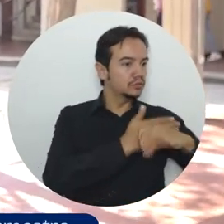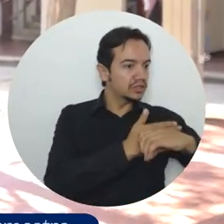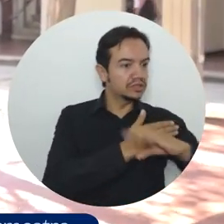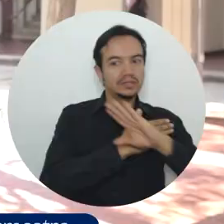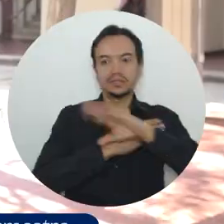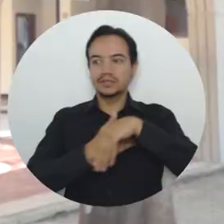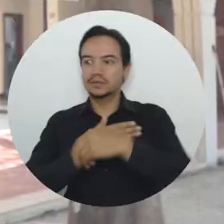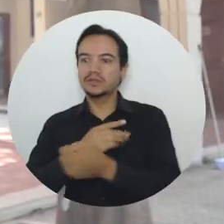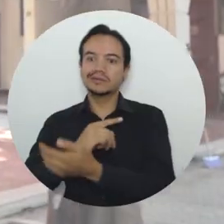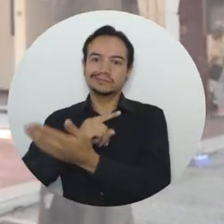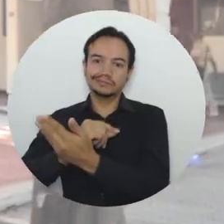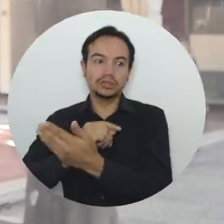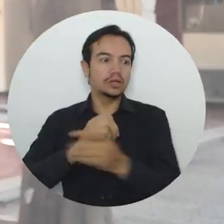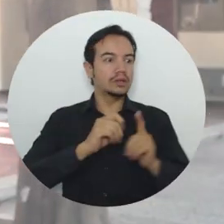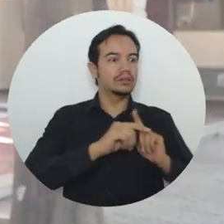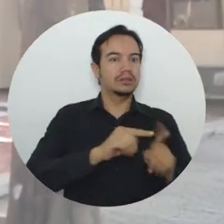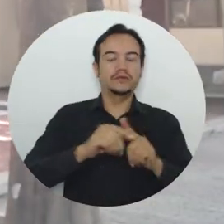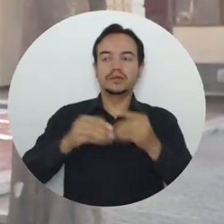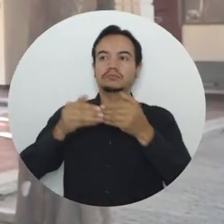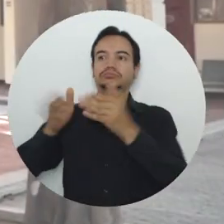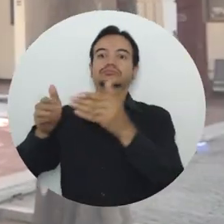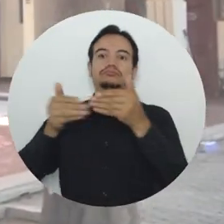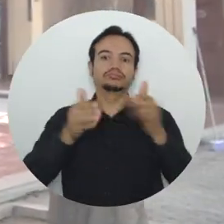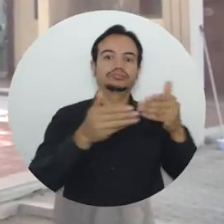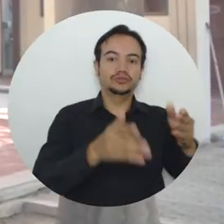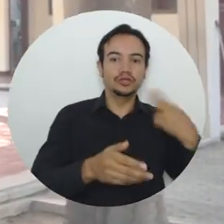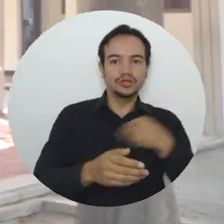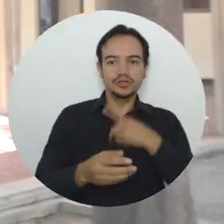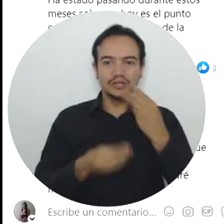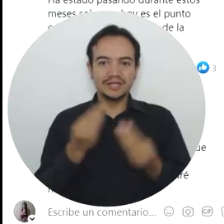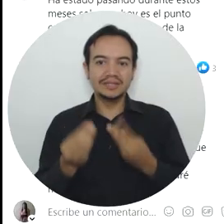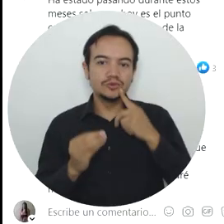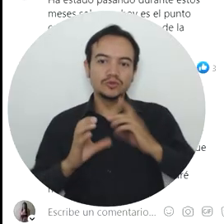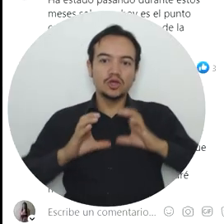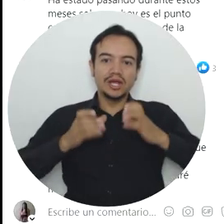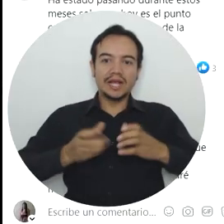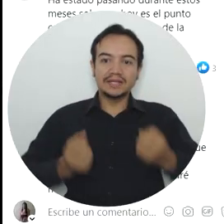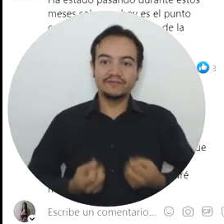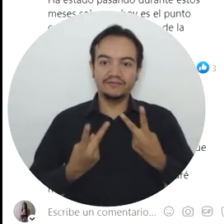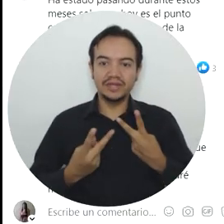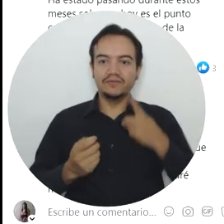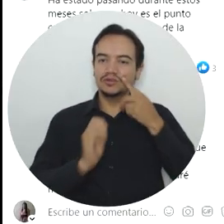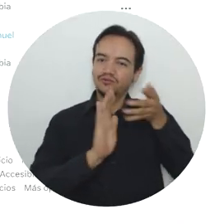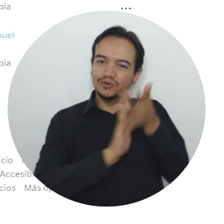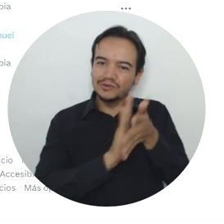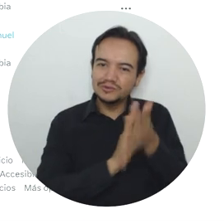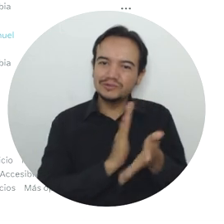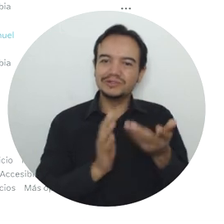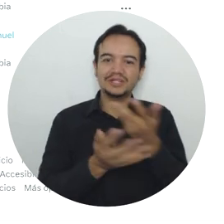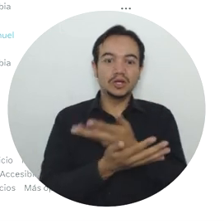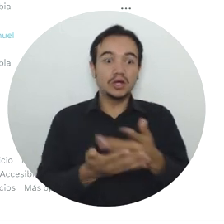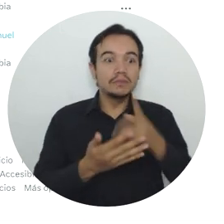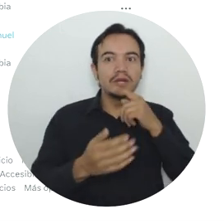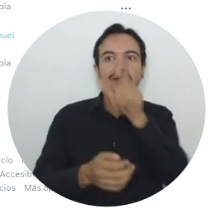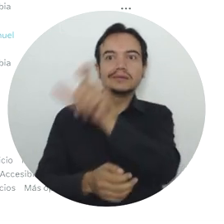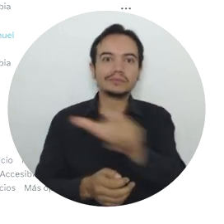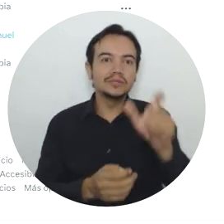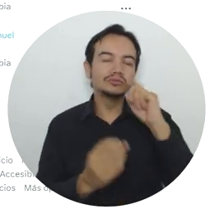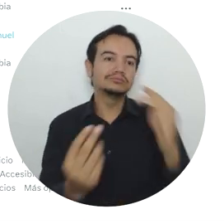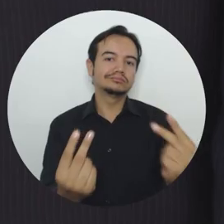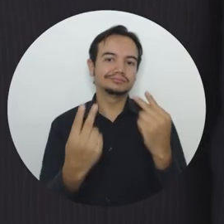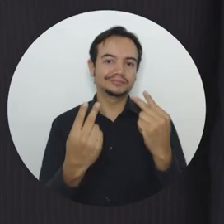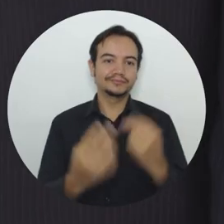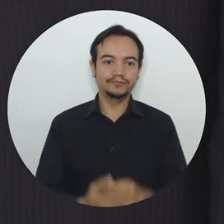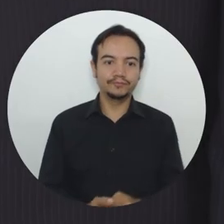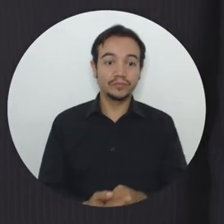y demás. Nosotros hacemos clases en vivo, hacemos publicaciones, infografía y demás para educar al público en